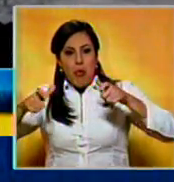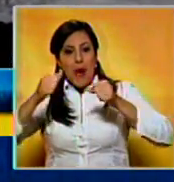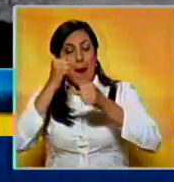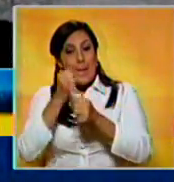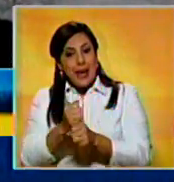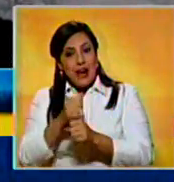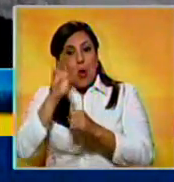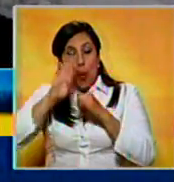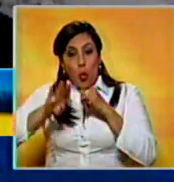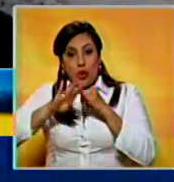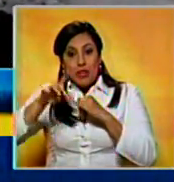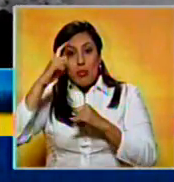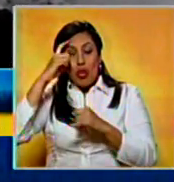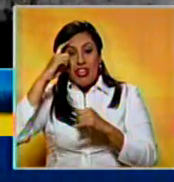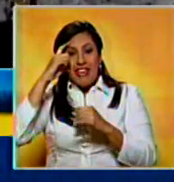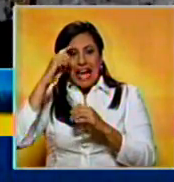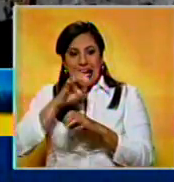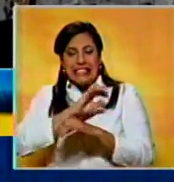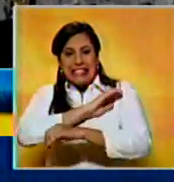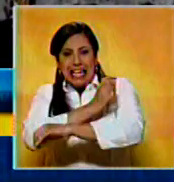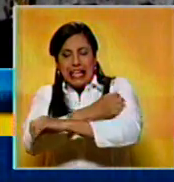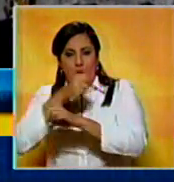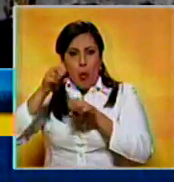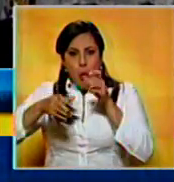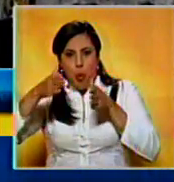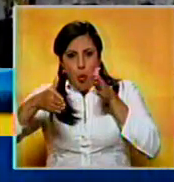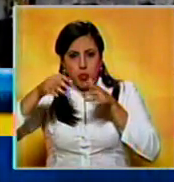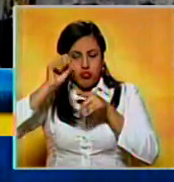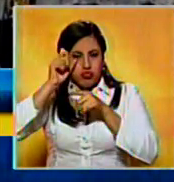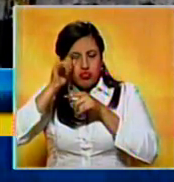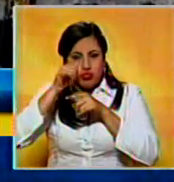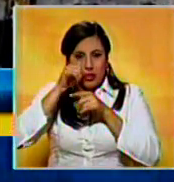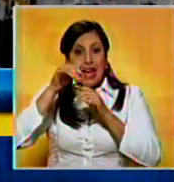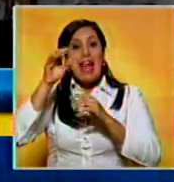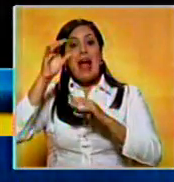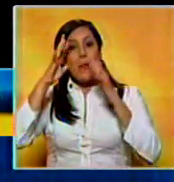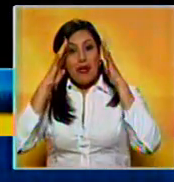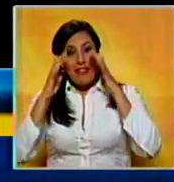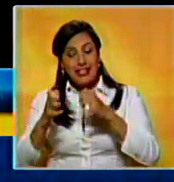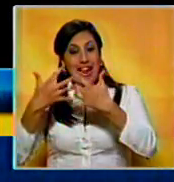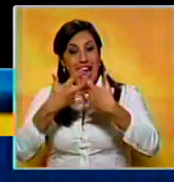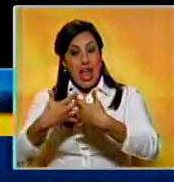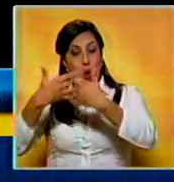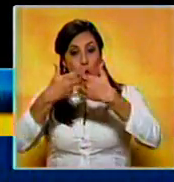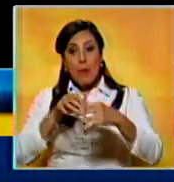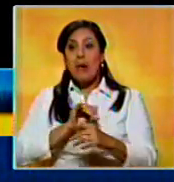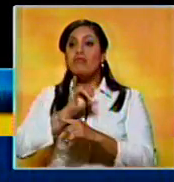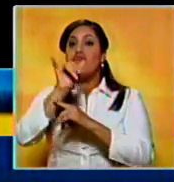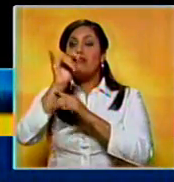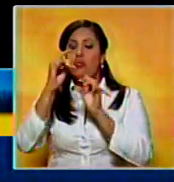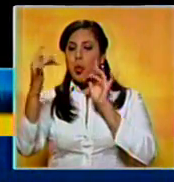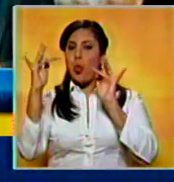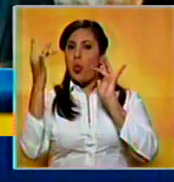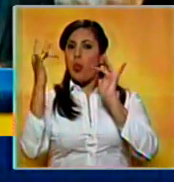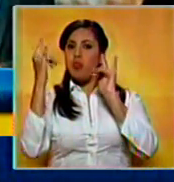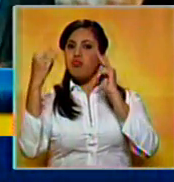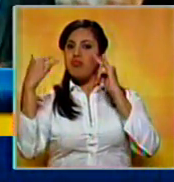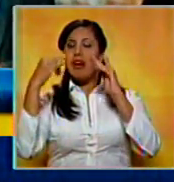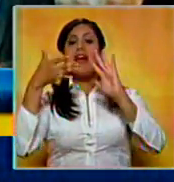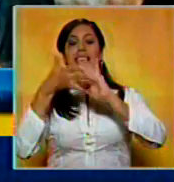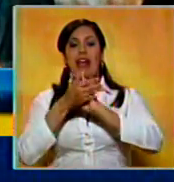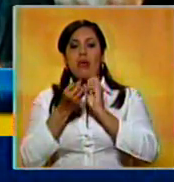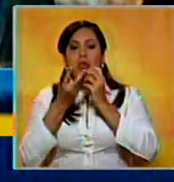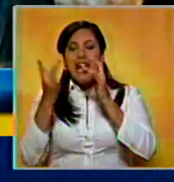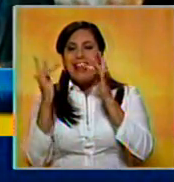entre en su último día de energía utilizable. La Agencia Espacial Europea enviará señales para que Philae